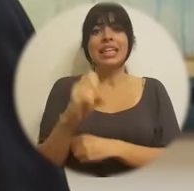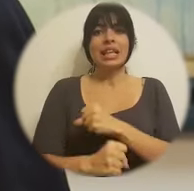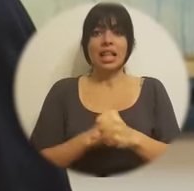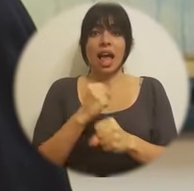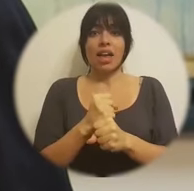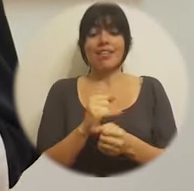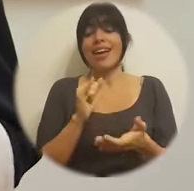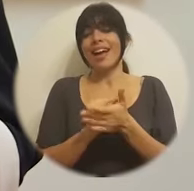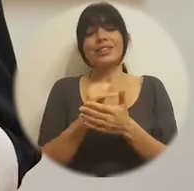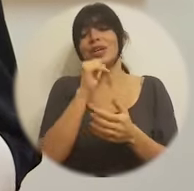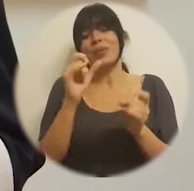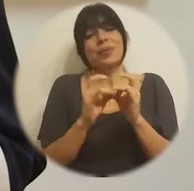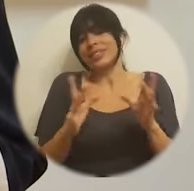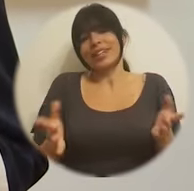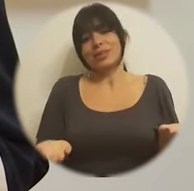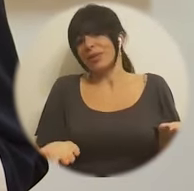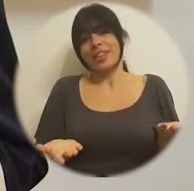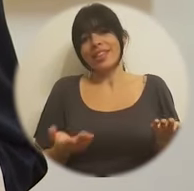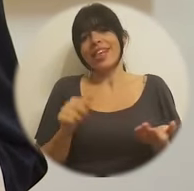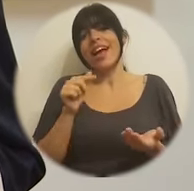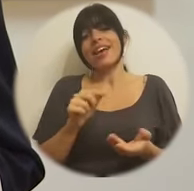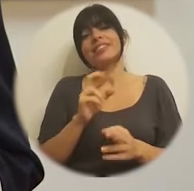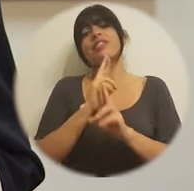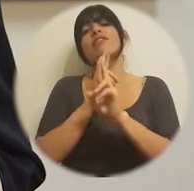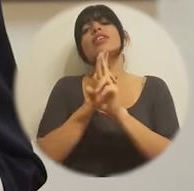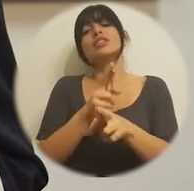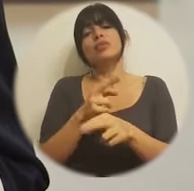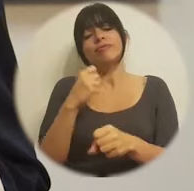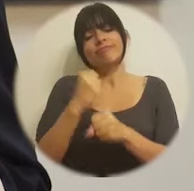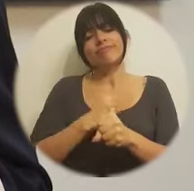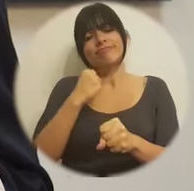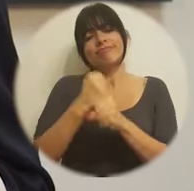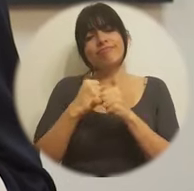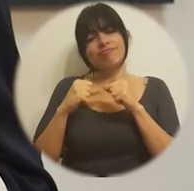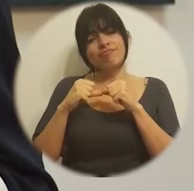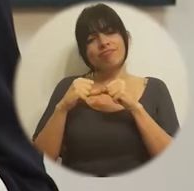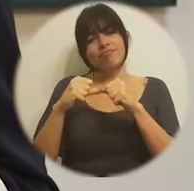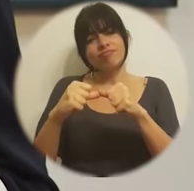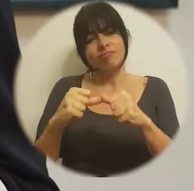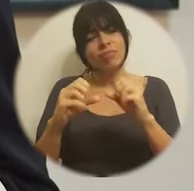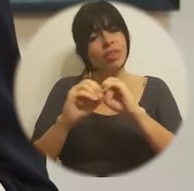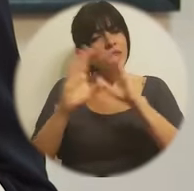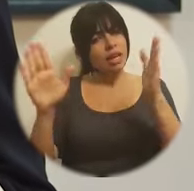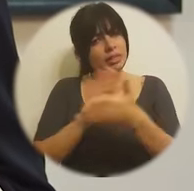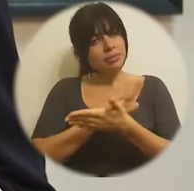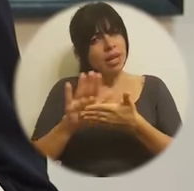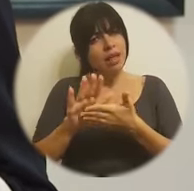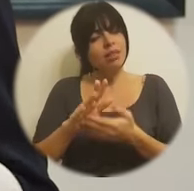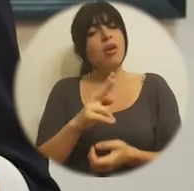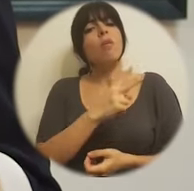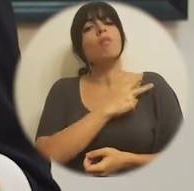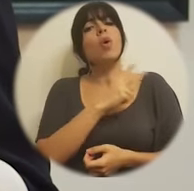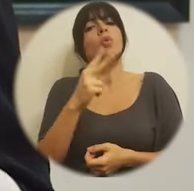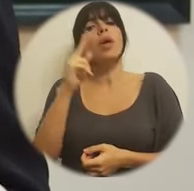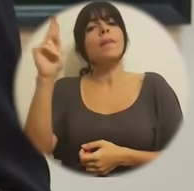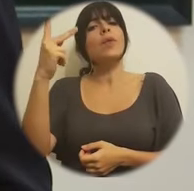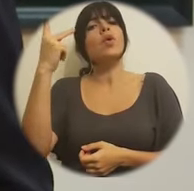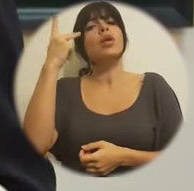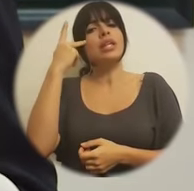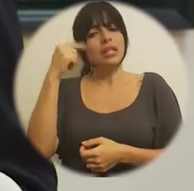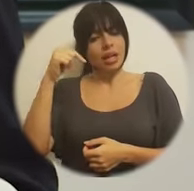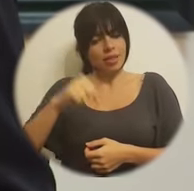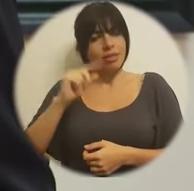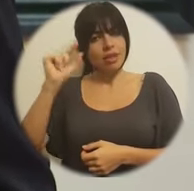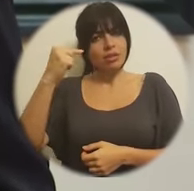los últimos siete años. Esto no es obra de la casualidad, es el resultado del trabajo constante y transparente de la voluntad